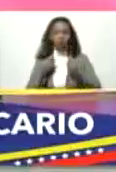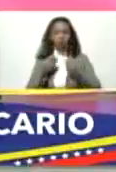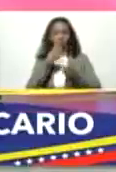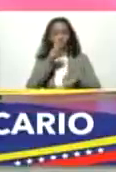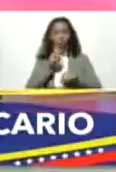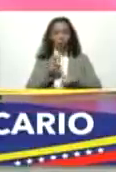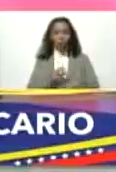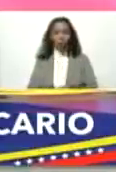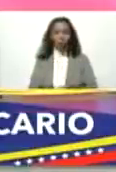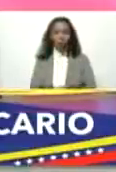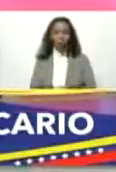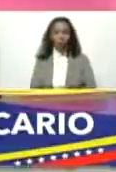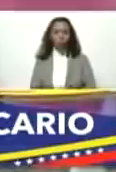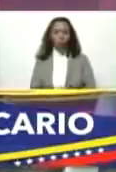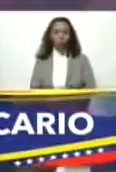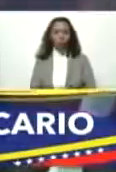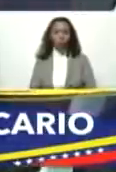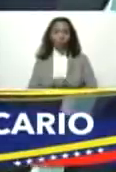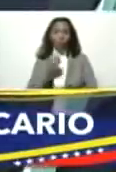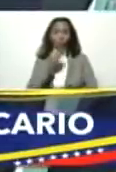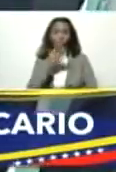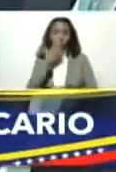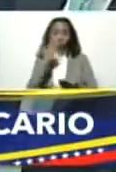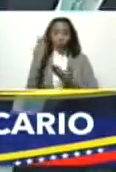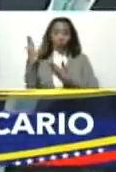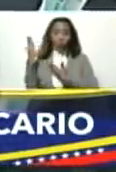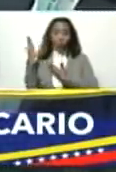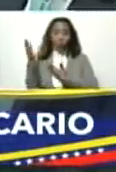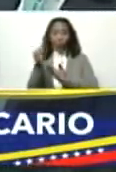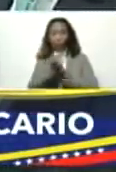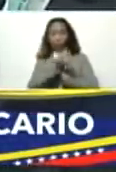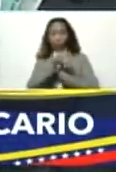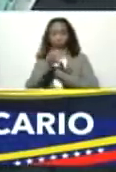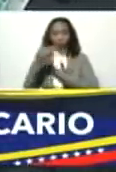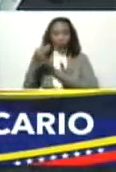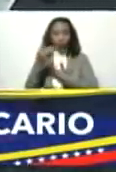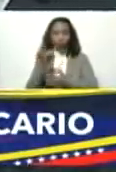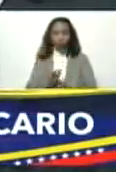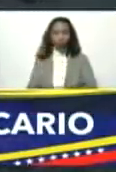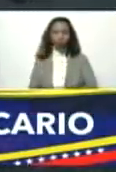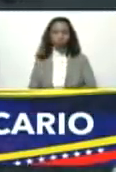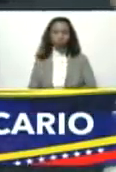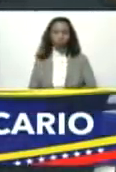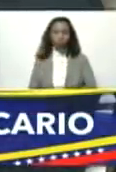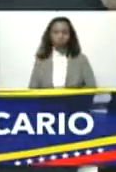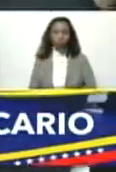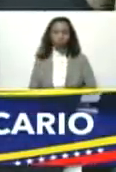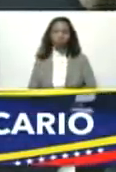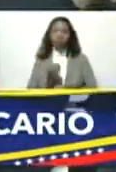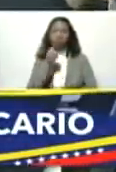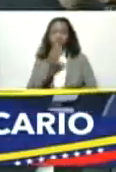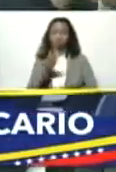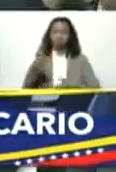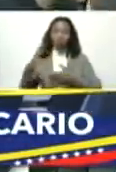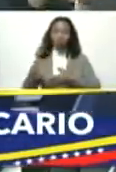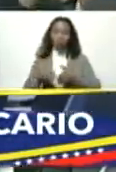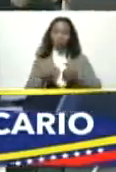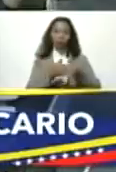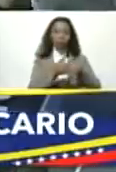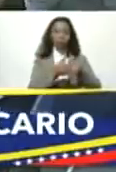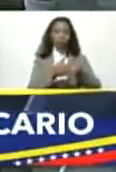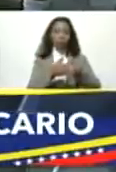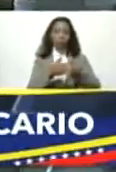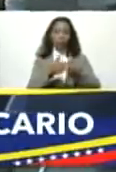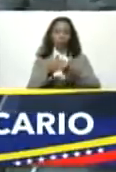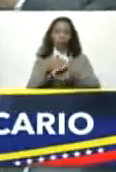banca. bueno, muy bien excelente buen camino se